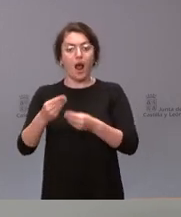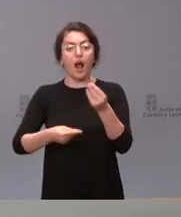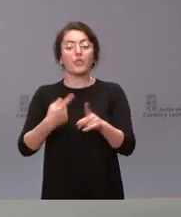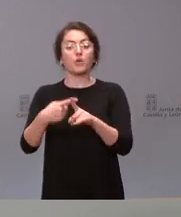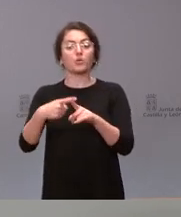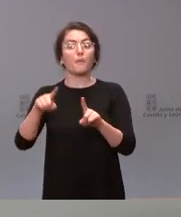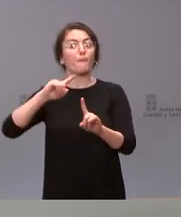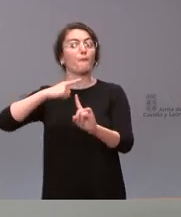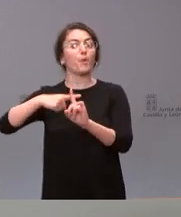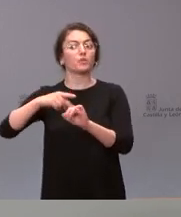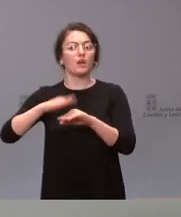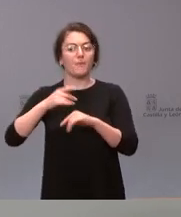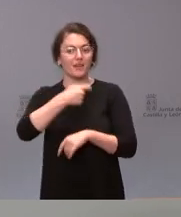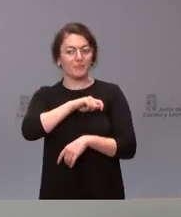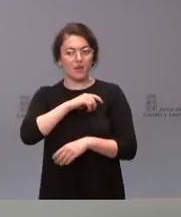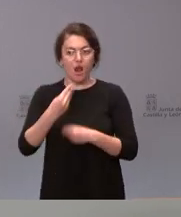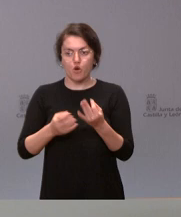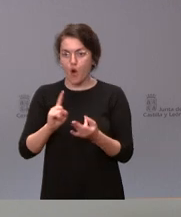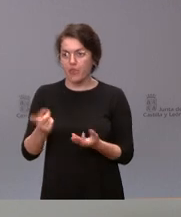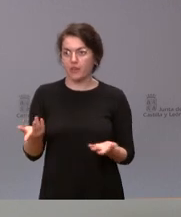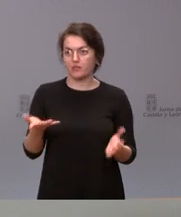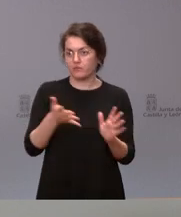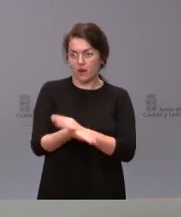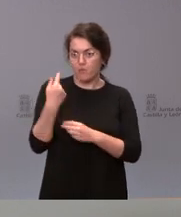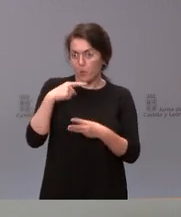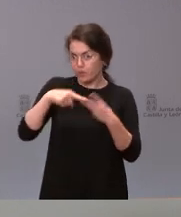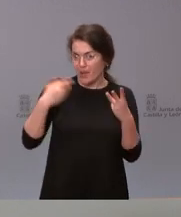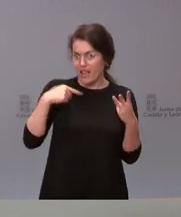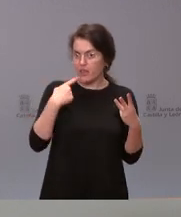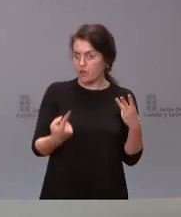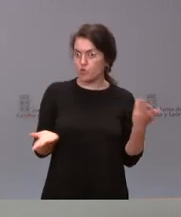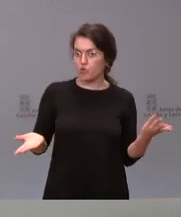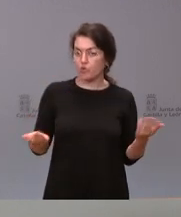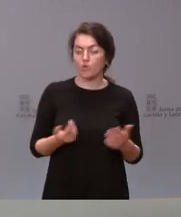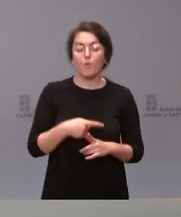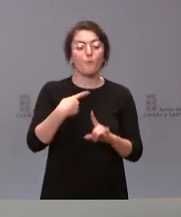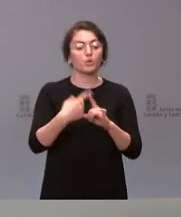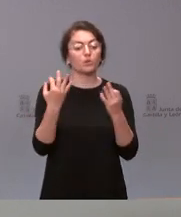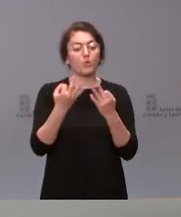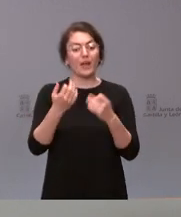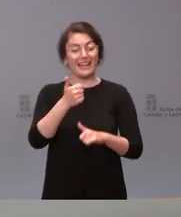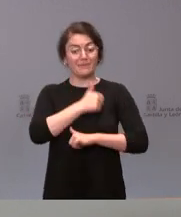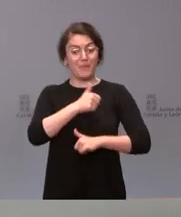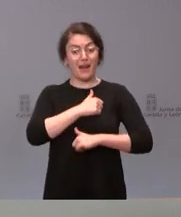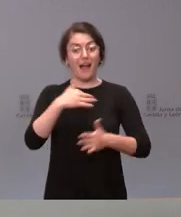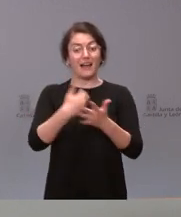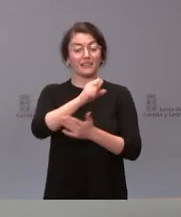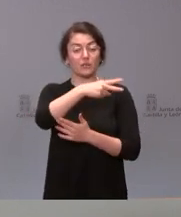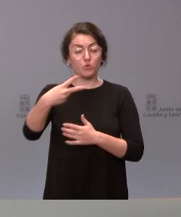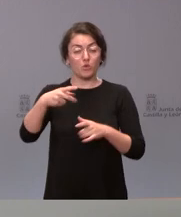sí que me he pronunciado. Y este es el resumen de las tres cosas que le he dicho. ¿Hubiera sido bueno esperar al Tribunal Constitucional?